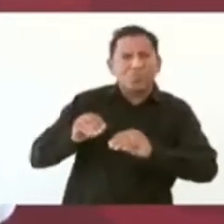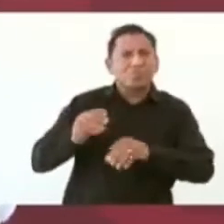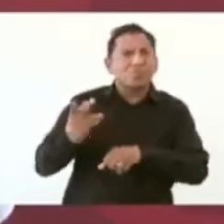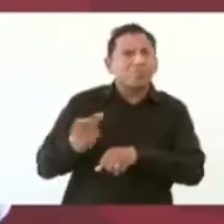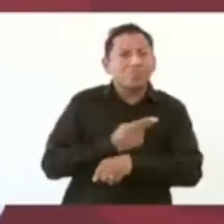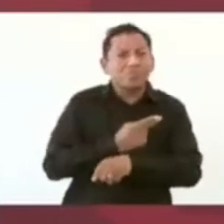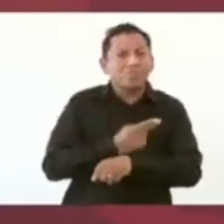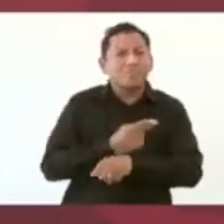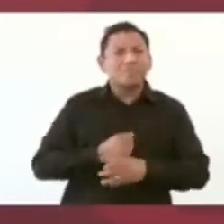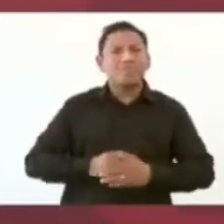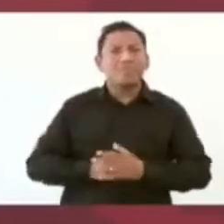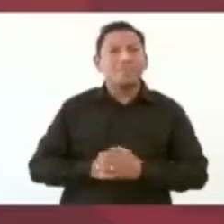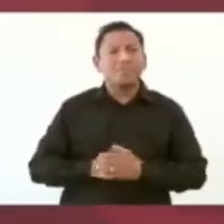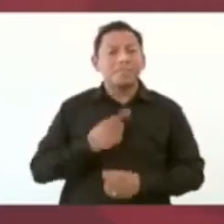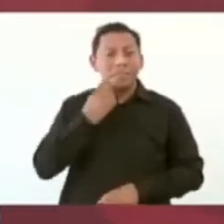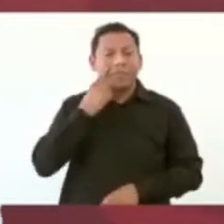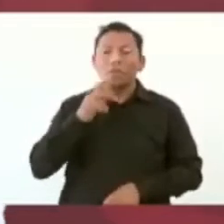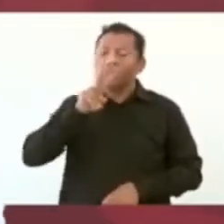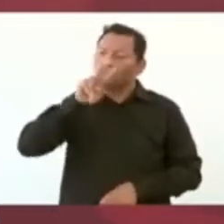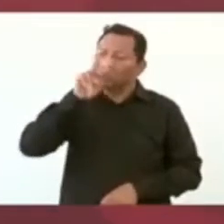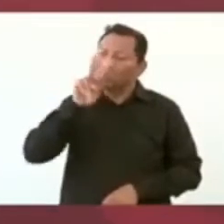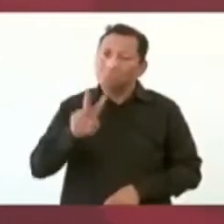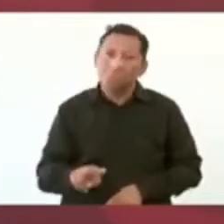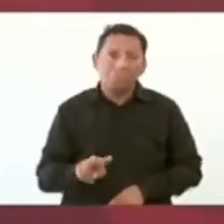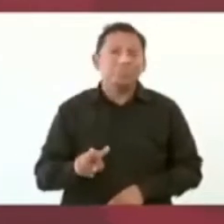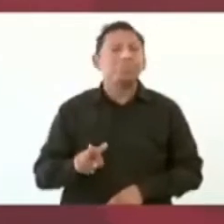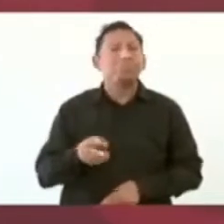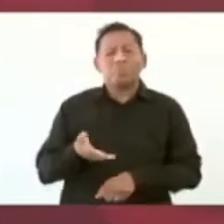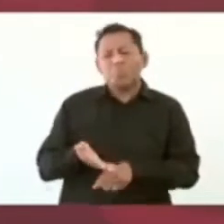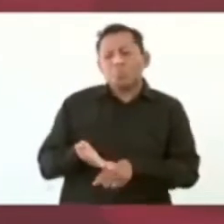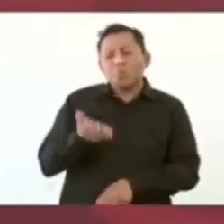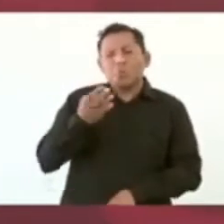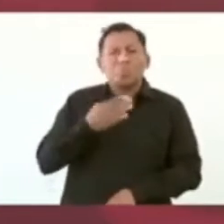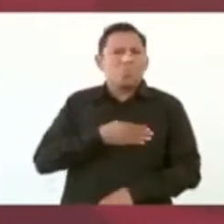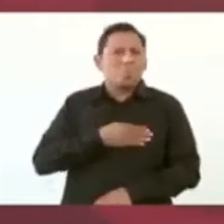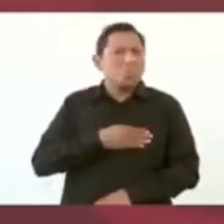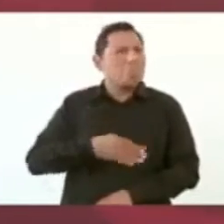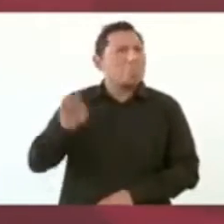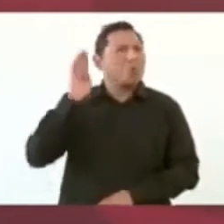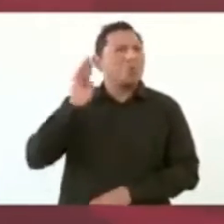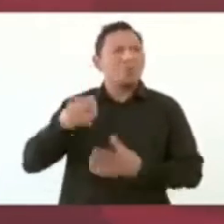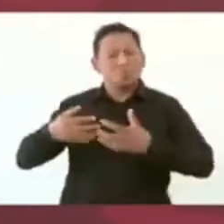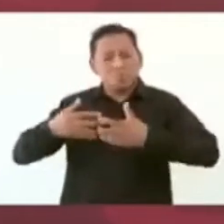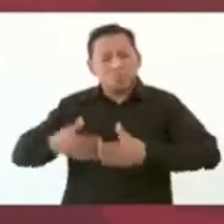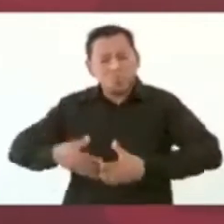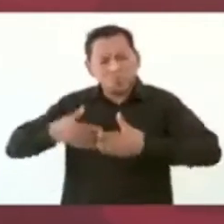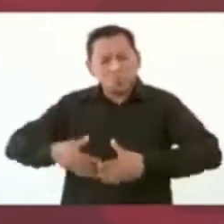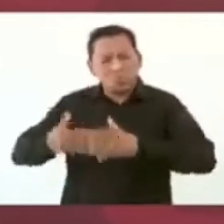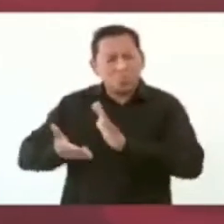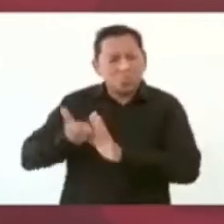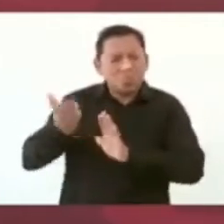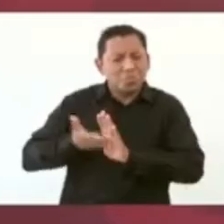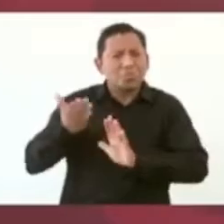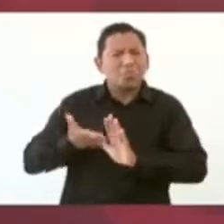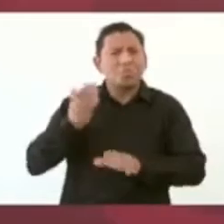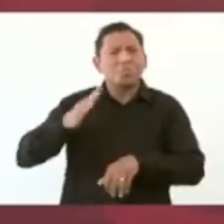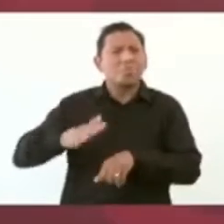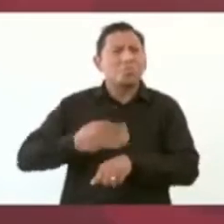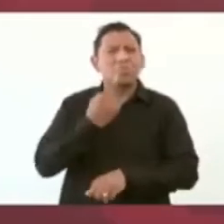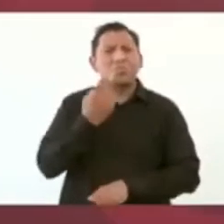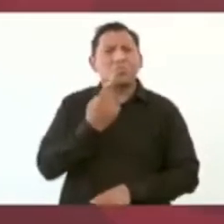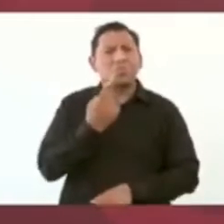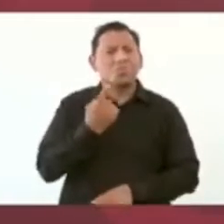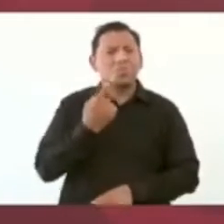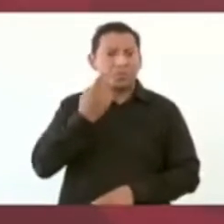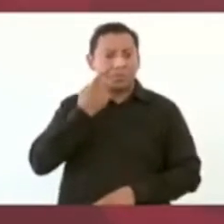Es muy noble la industria de la construcción porque se